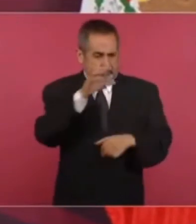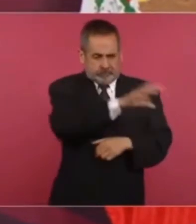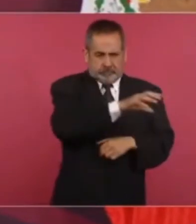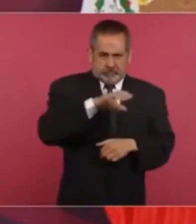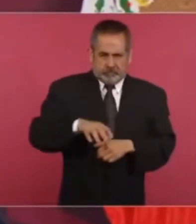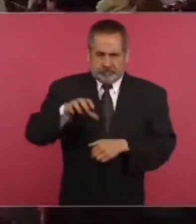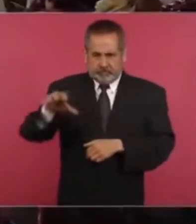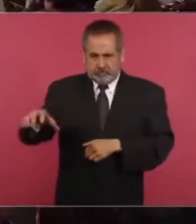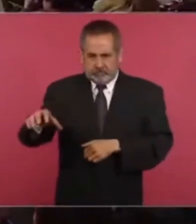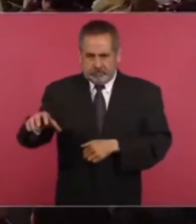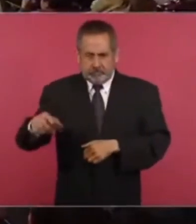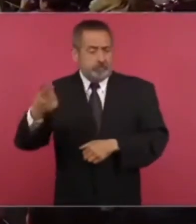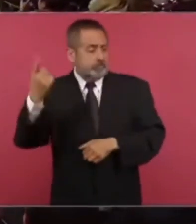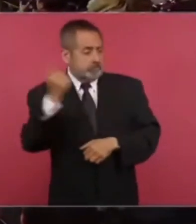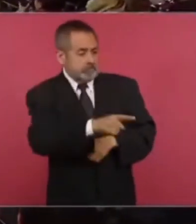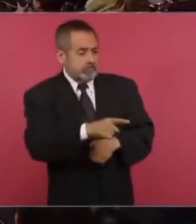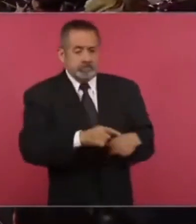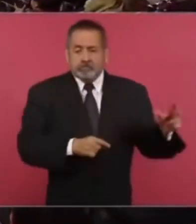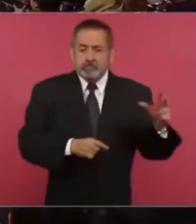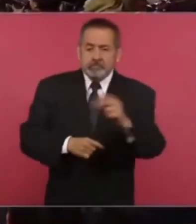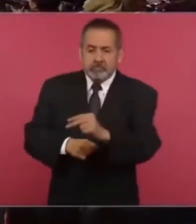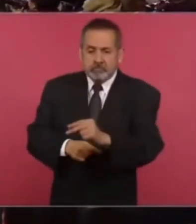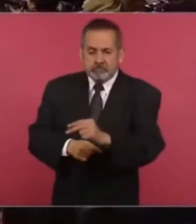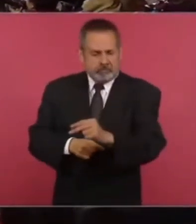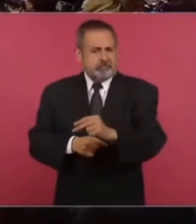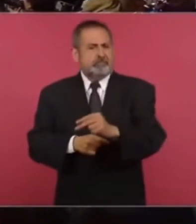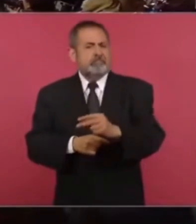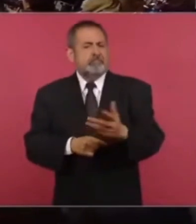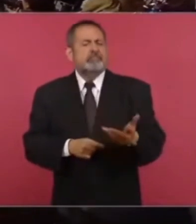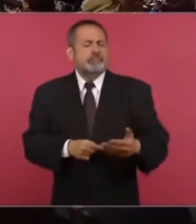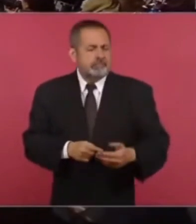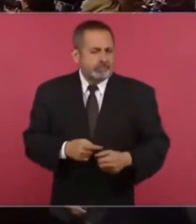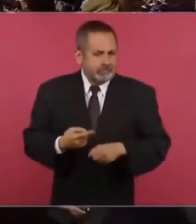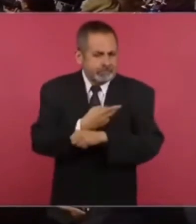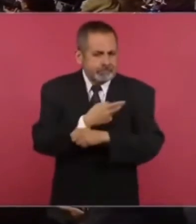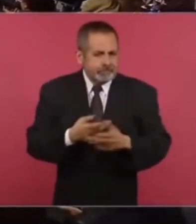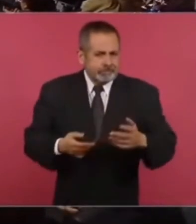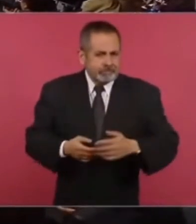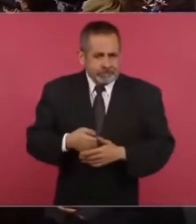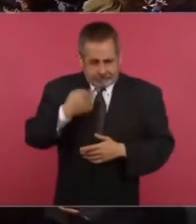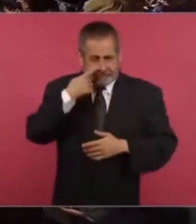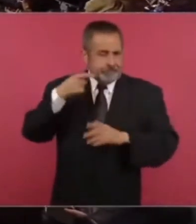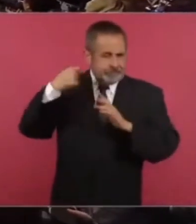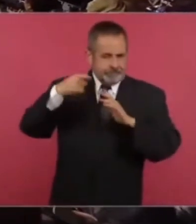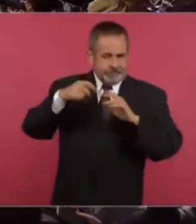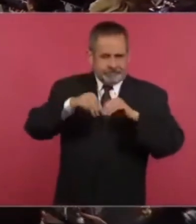eso es lo mismo que quiero con esto de los ambientalistas porque no pones todo el video